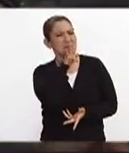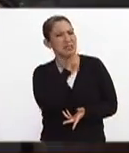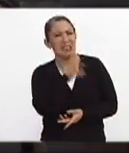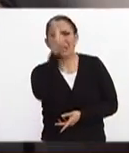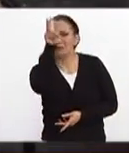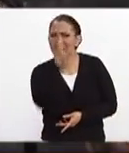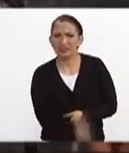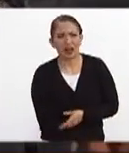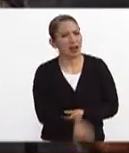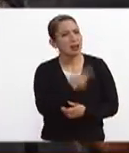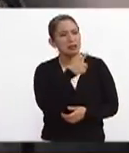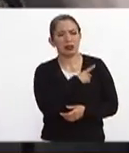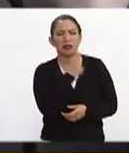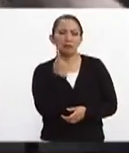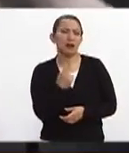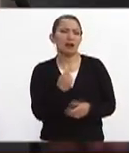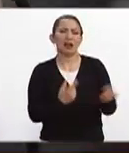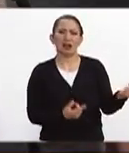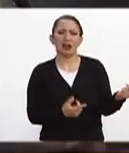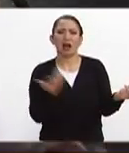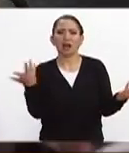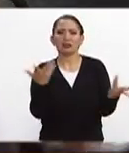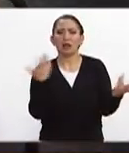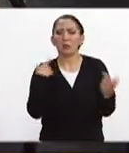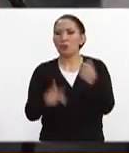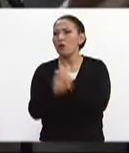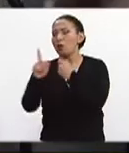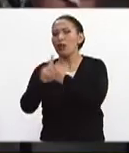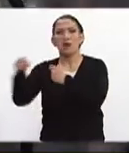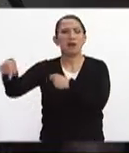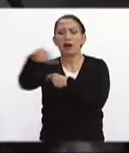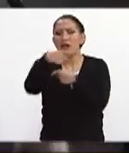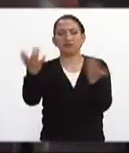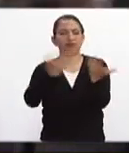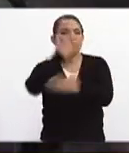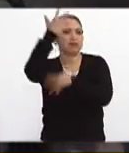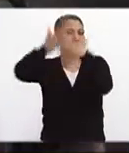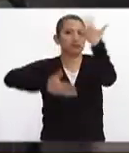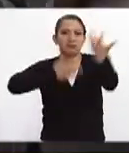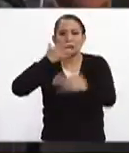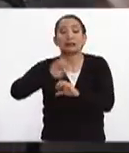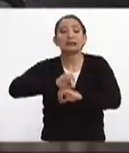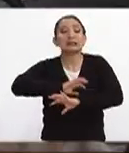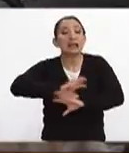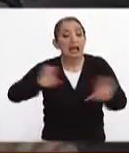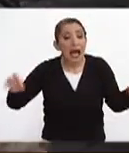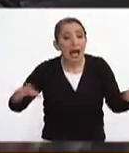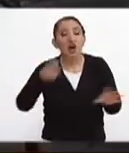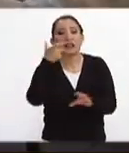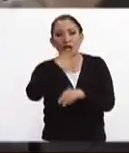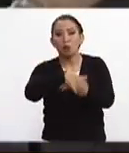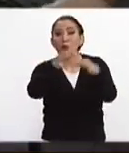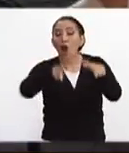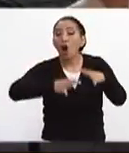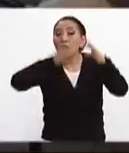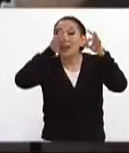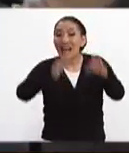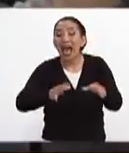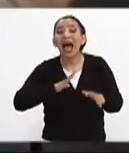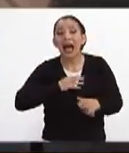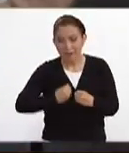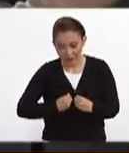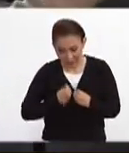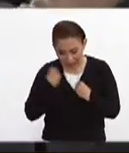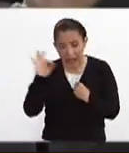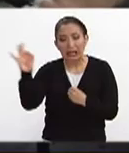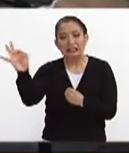falsos y que solamente están generando más polémica en algo que ya está aclarado estas son las cifras oficiales hay vida